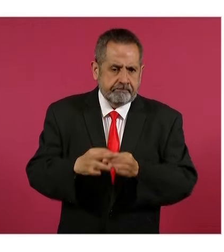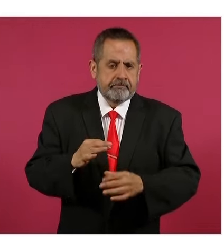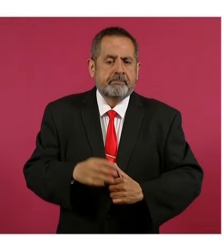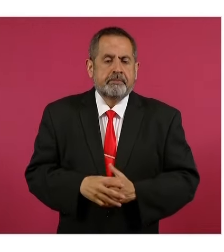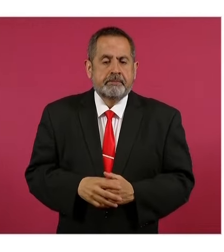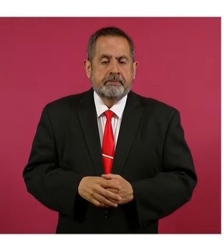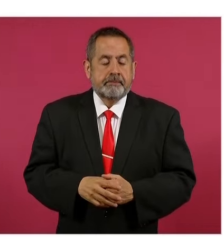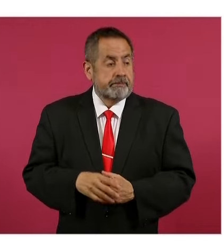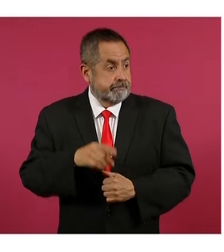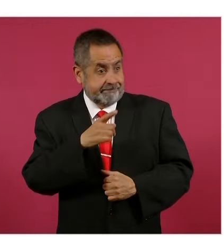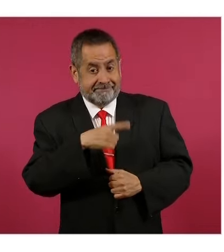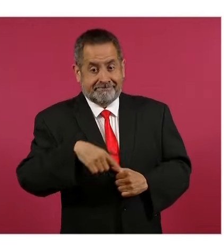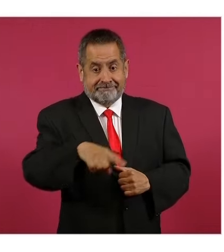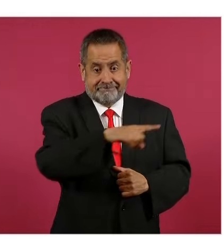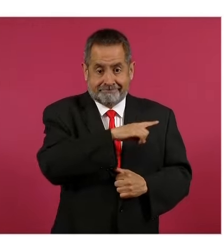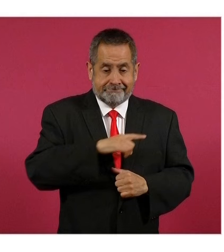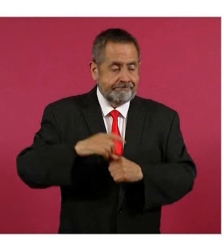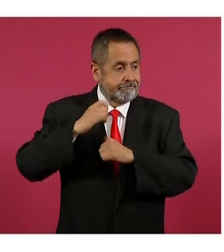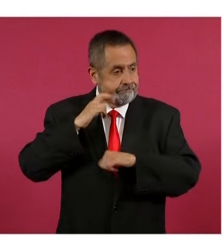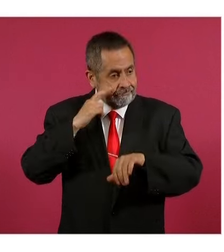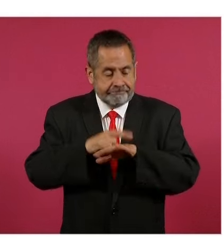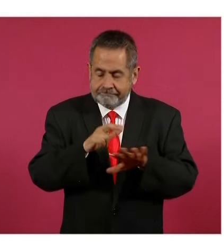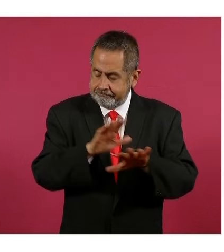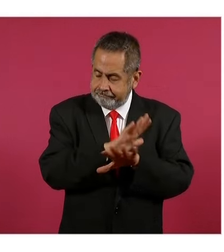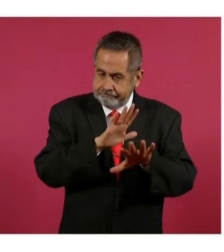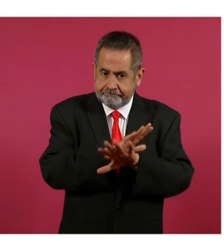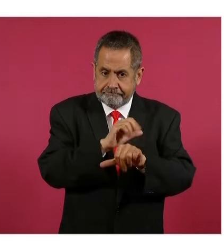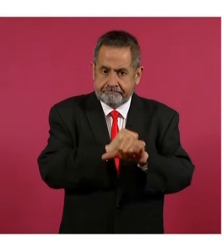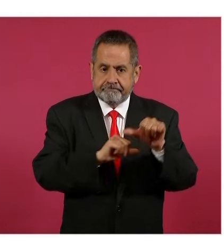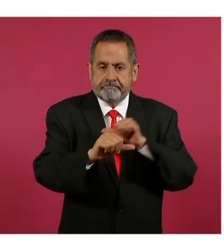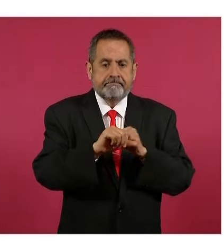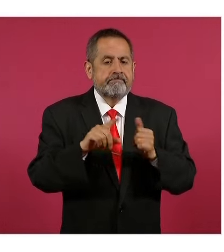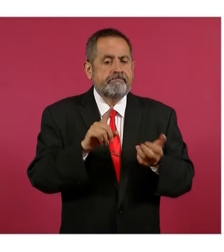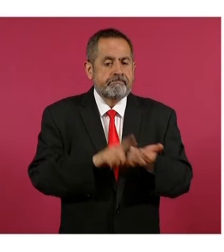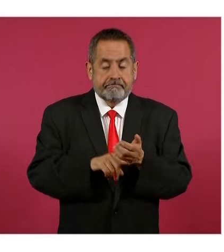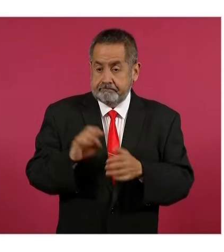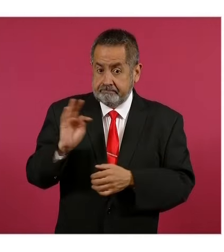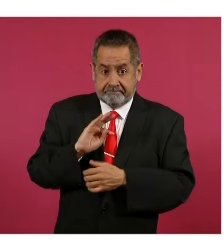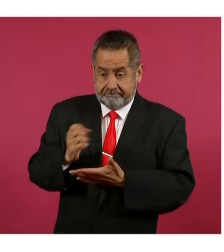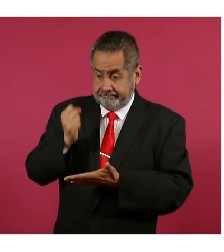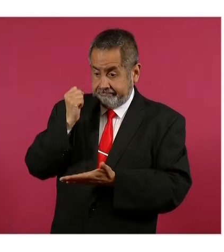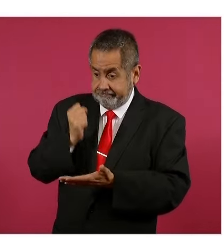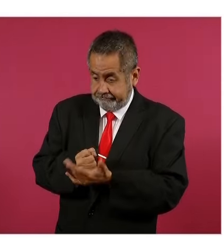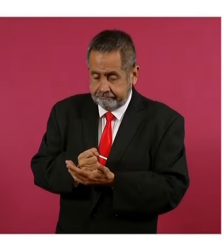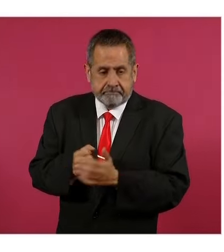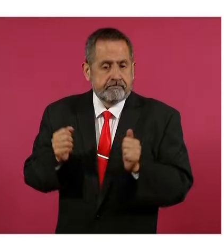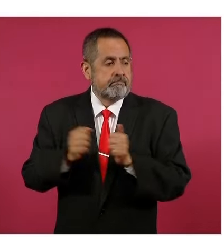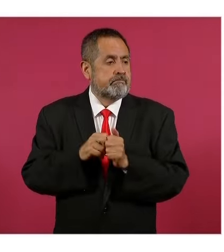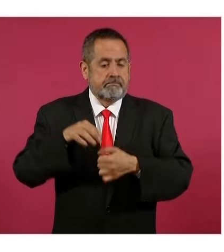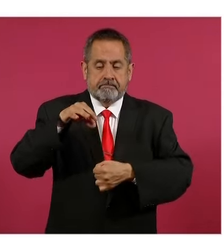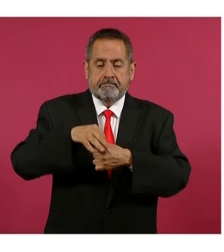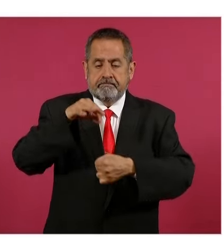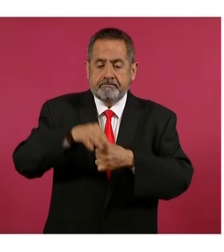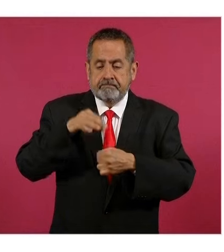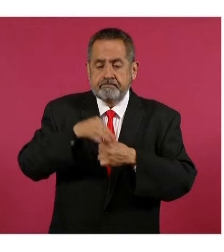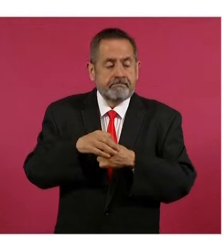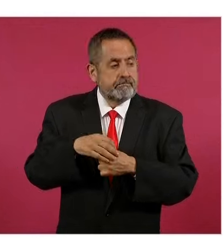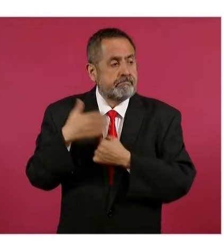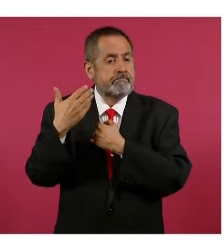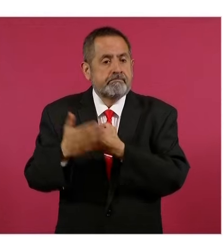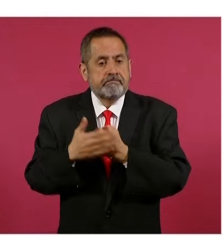todos los cargos que estará sucediendo en caso de aprobarse esta reforma a través de una elección extraordinaria